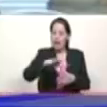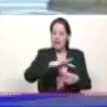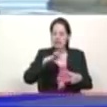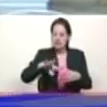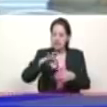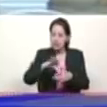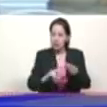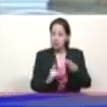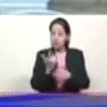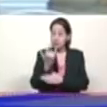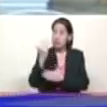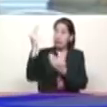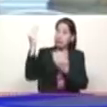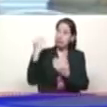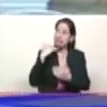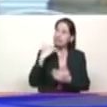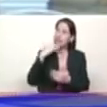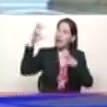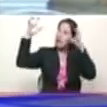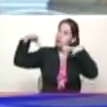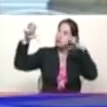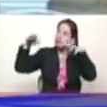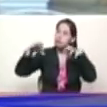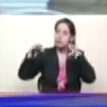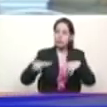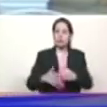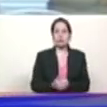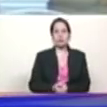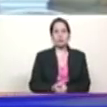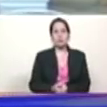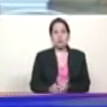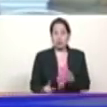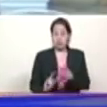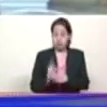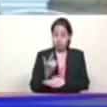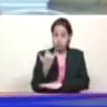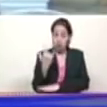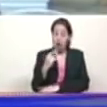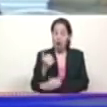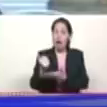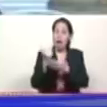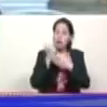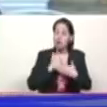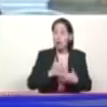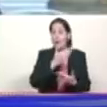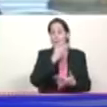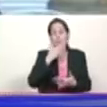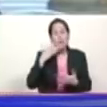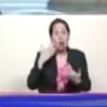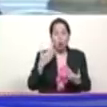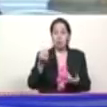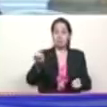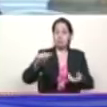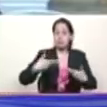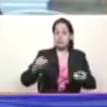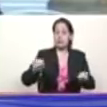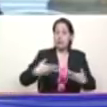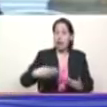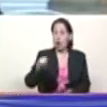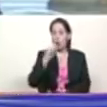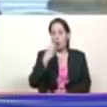vienen las lluvias. El inicio de la siembra que nos debe llevar a la autosuficiencia alimentaria en Venezuela